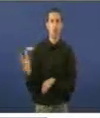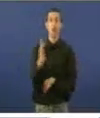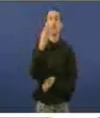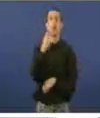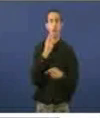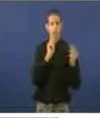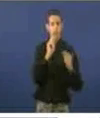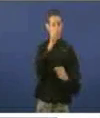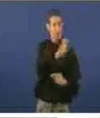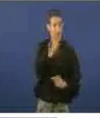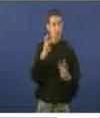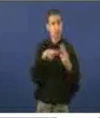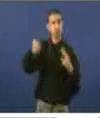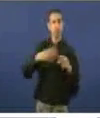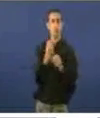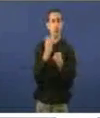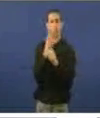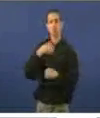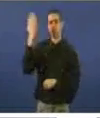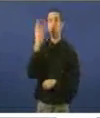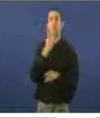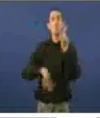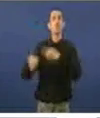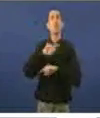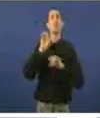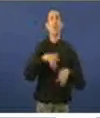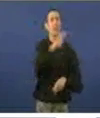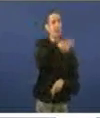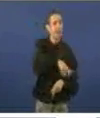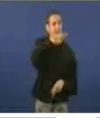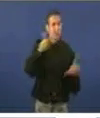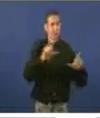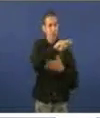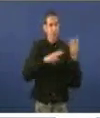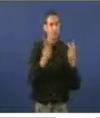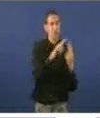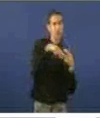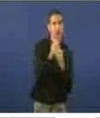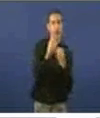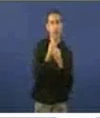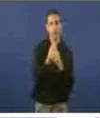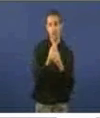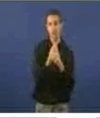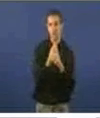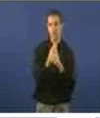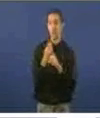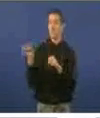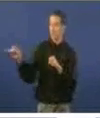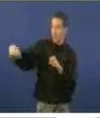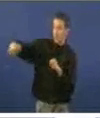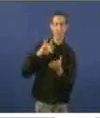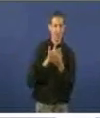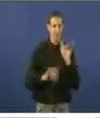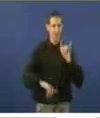traballadores. O problema que ten non son os traballadores da CRTVG. O problema que ten é que vostedes manipulan e